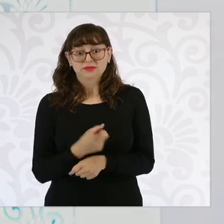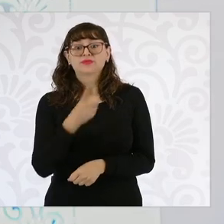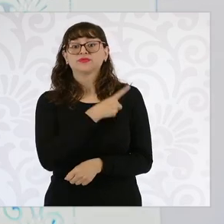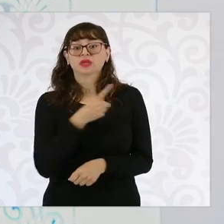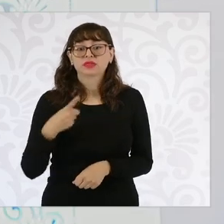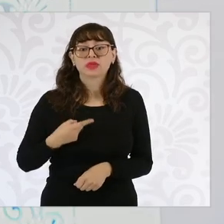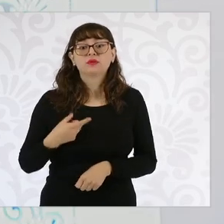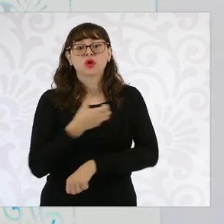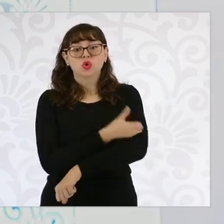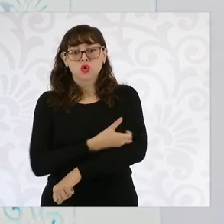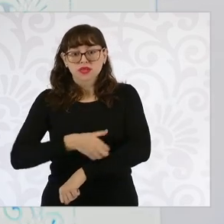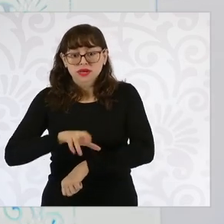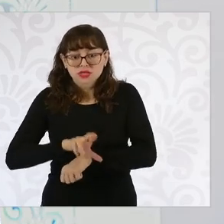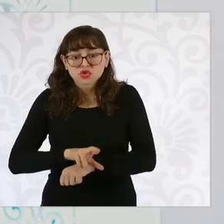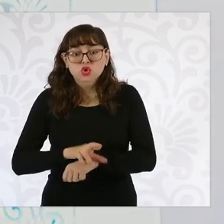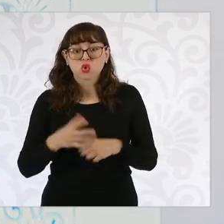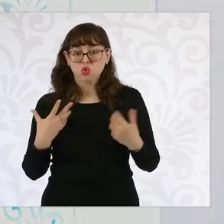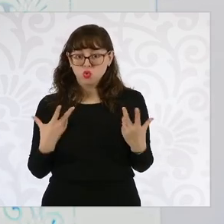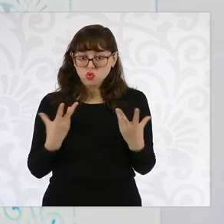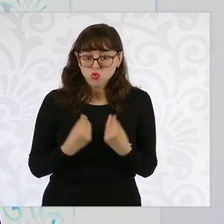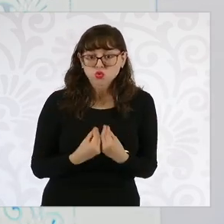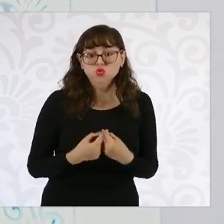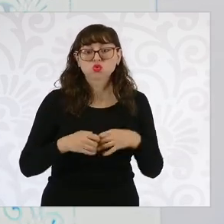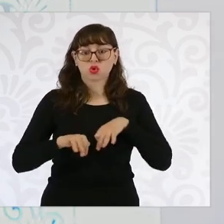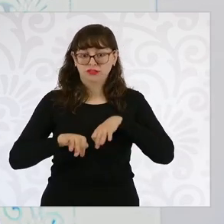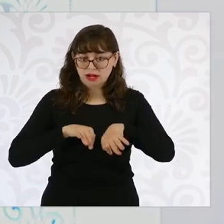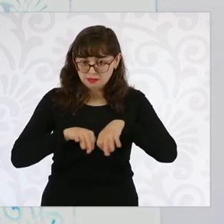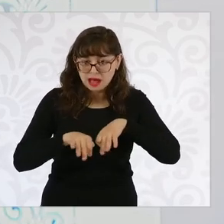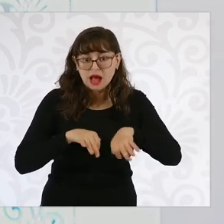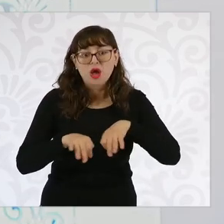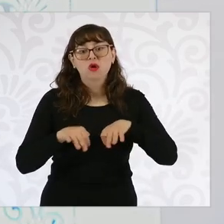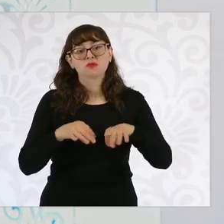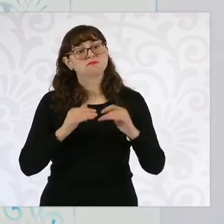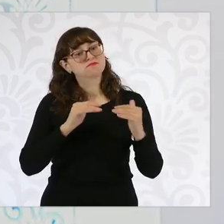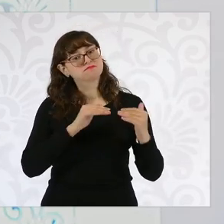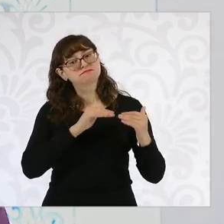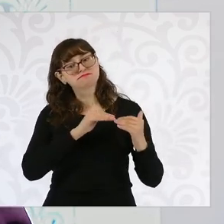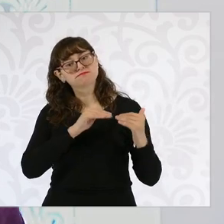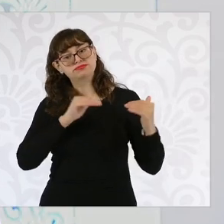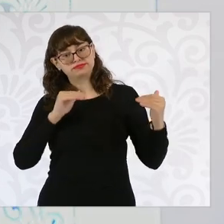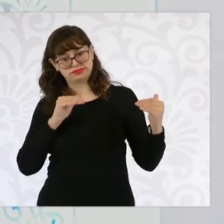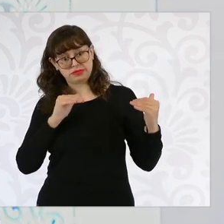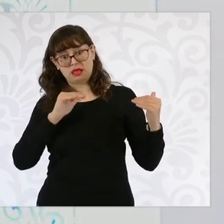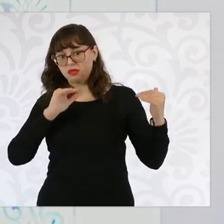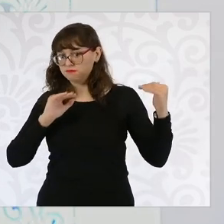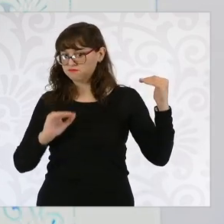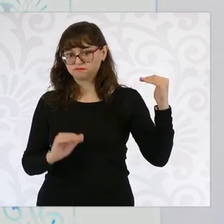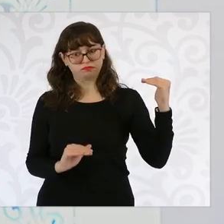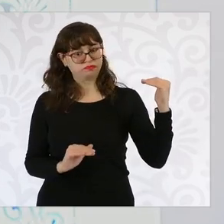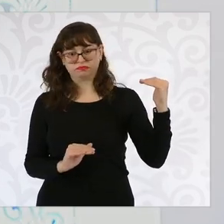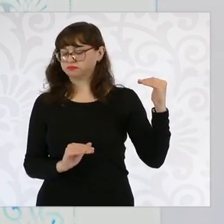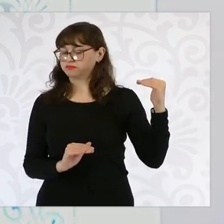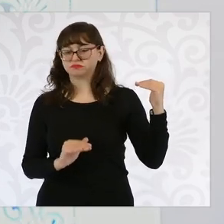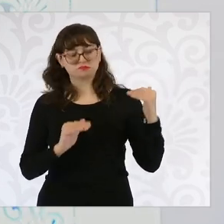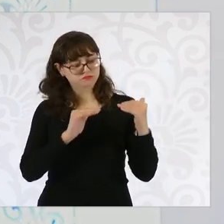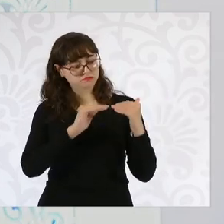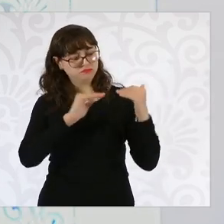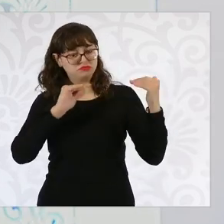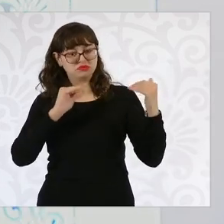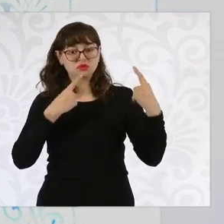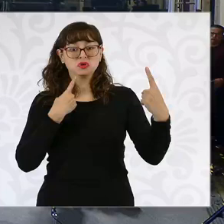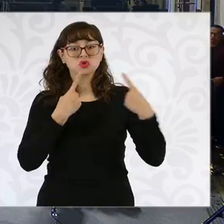Siempre debe ser así, pero con soberanía, sin subordinación, sino con diálogos de alto nivel